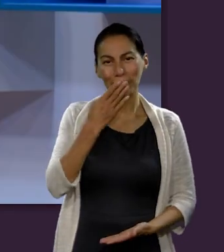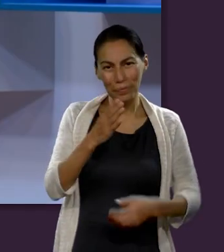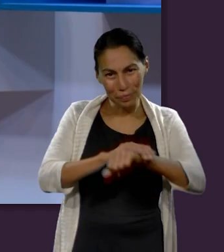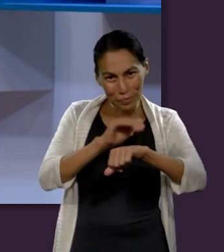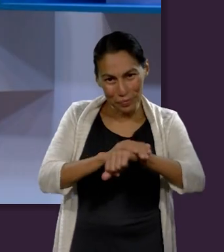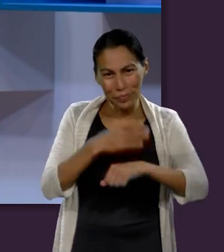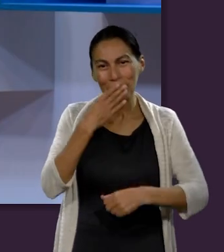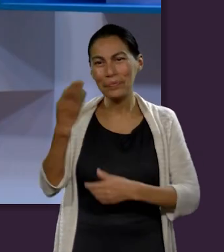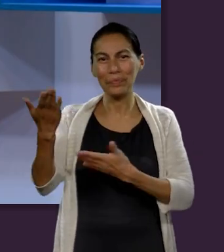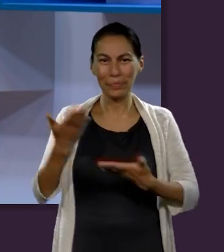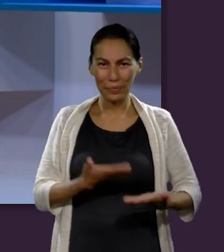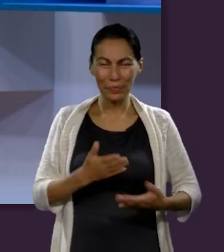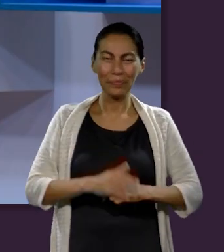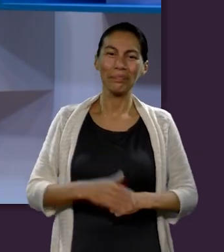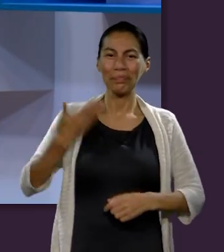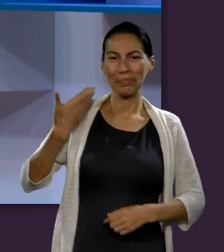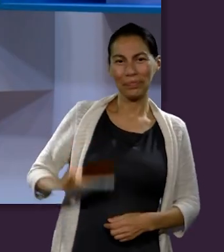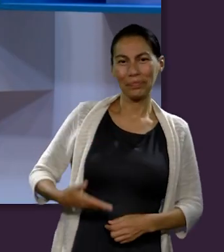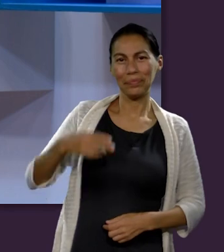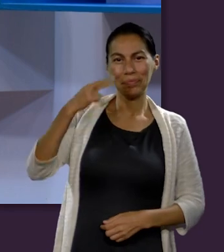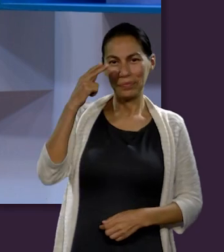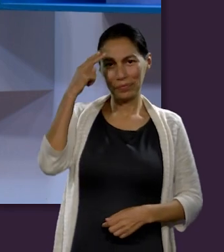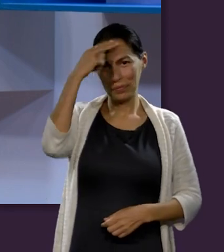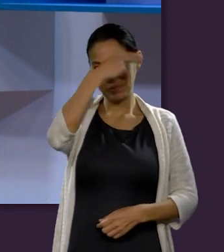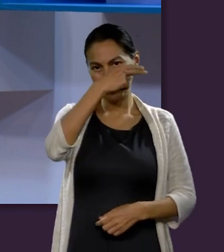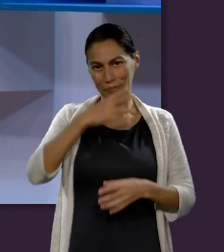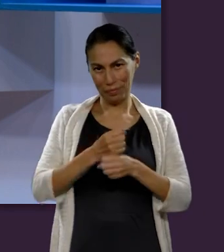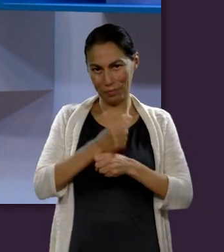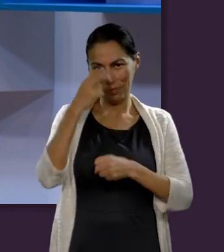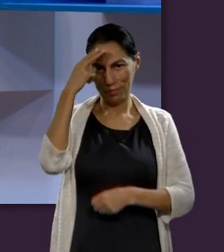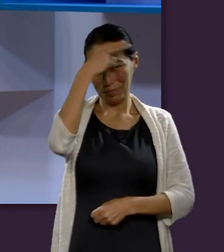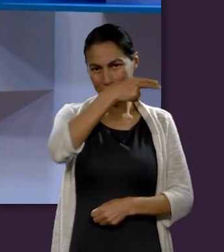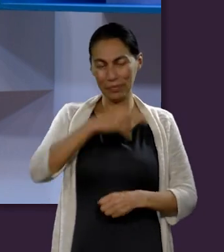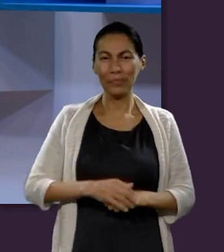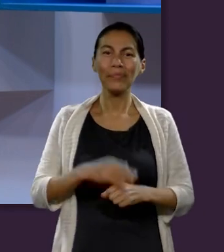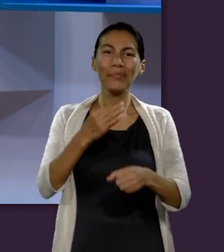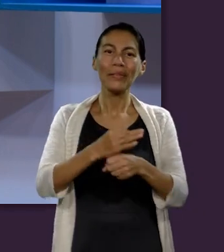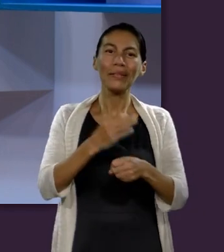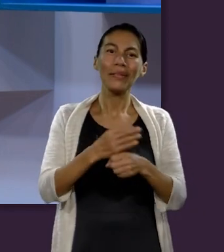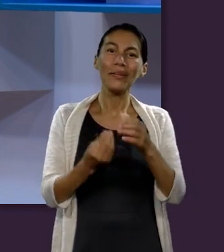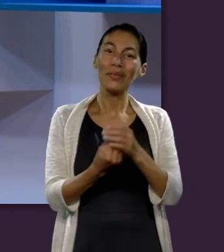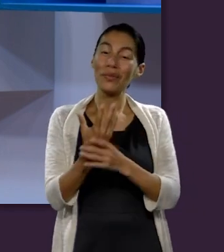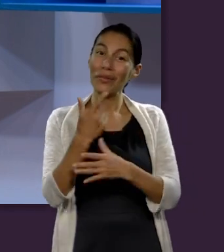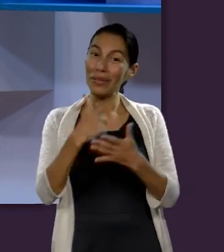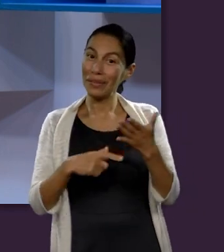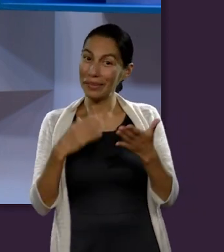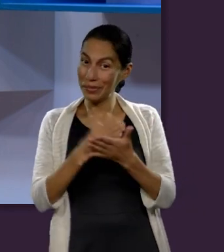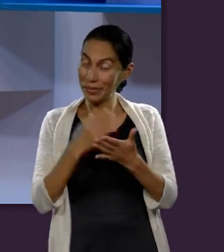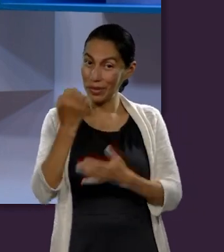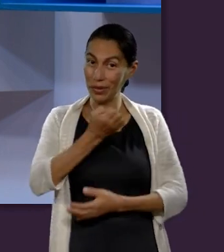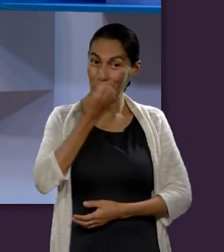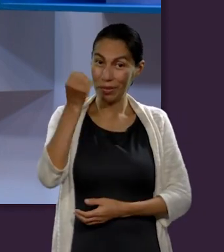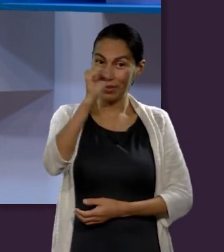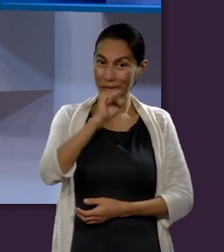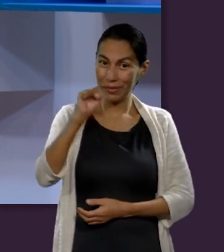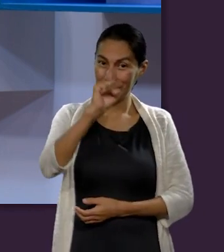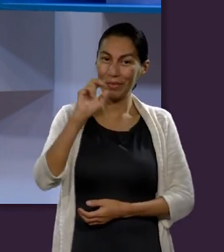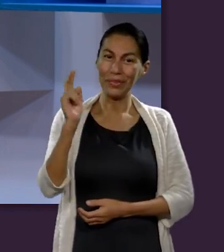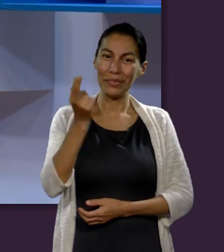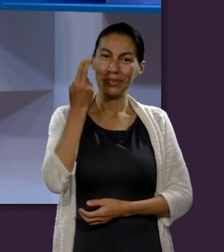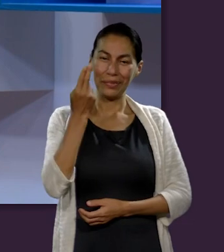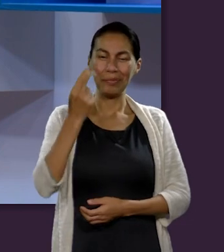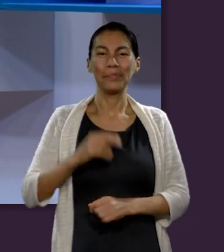Bienvenidos amigos, yo soy Noemí y estás disfrutando en este momento del inicio de un nuevo episodio de Escuela